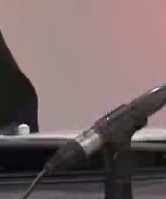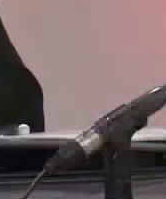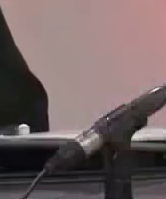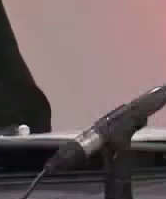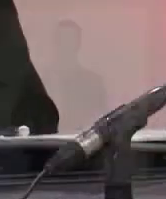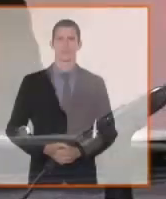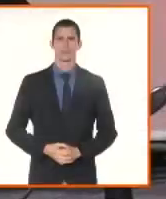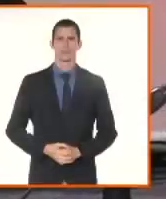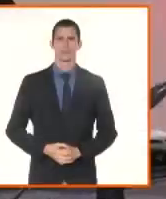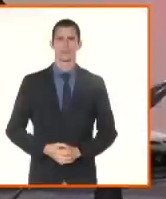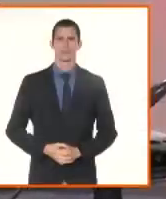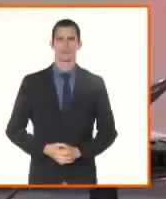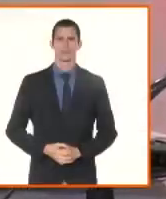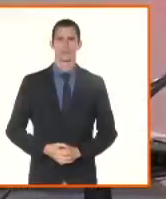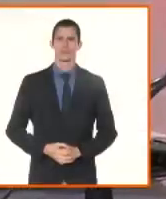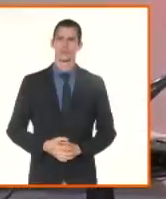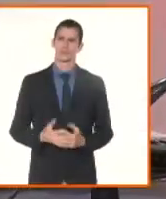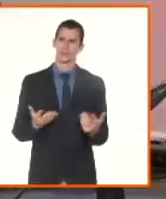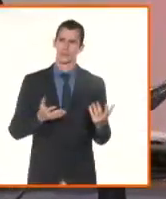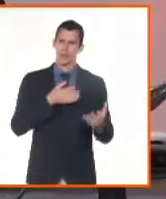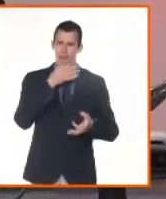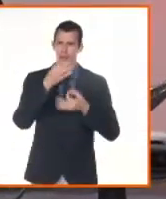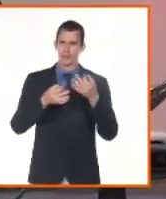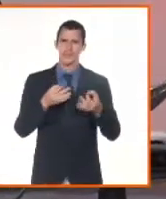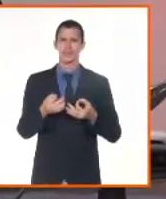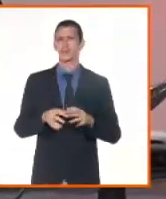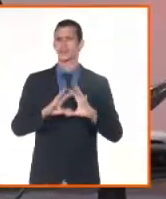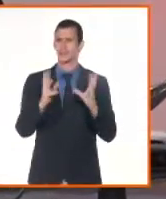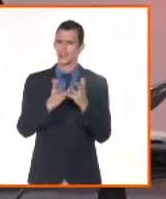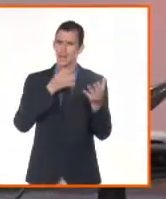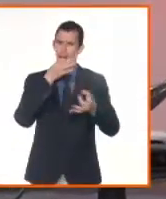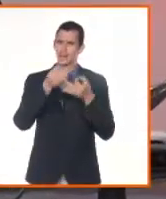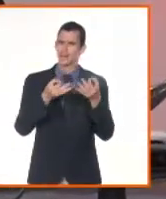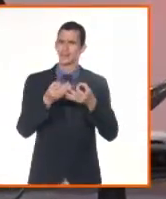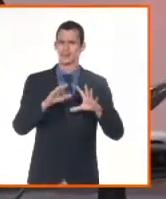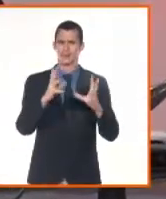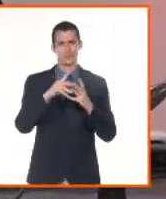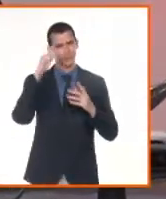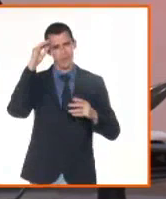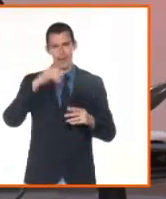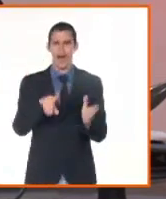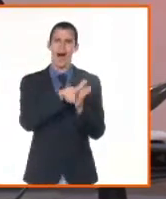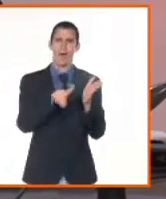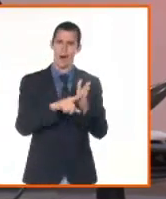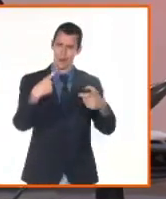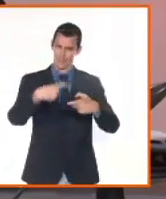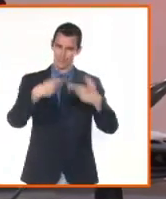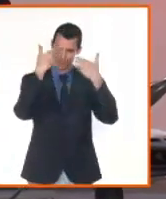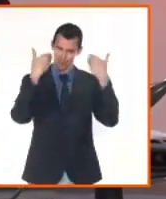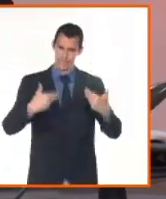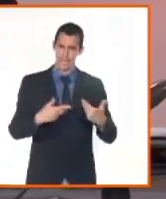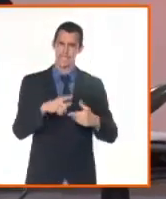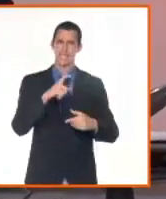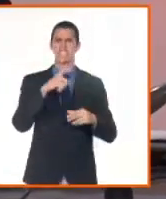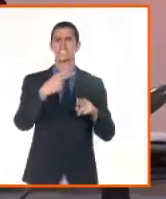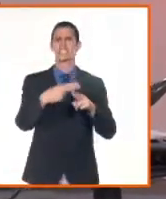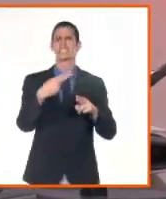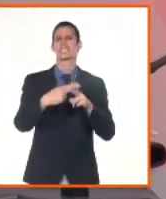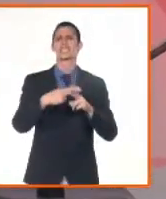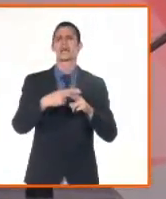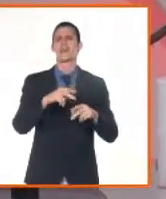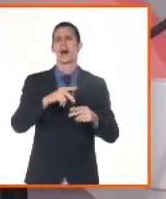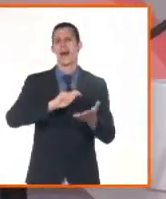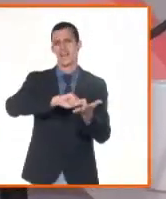Bueno, hablábamos del registro del Estado Civil como uno de los registros que más utiliza la